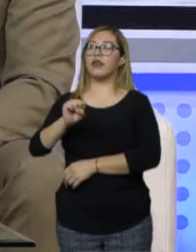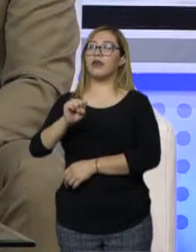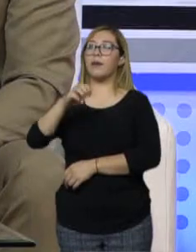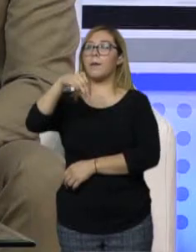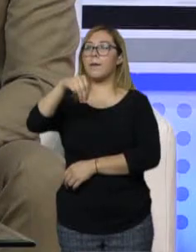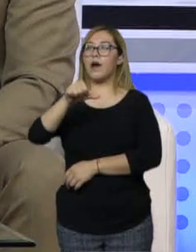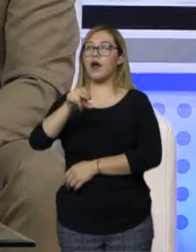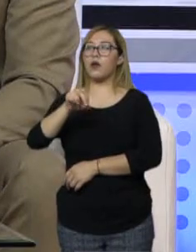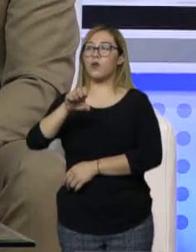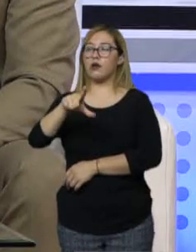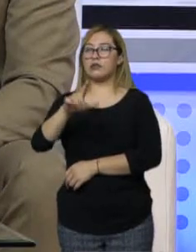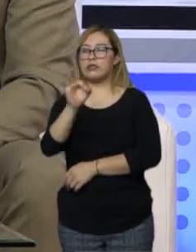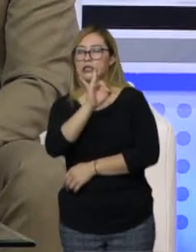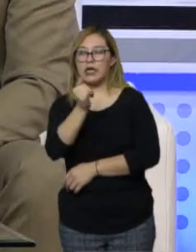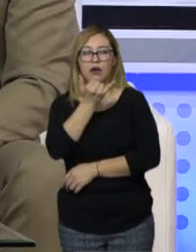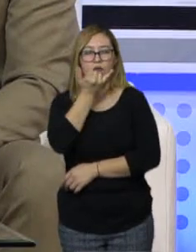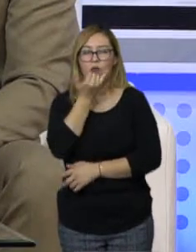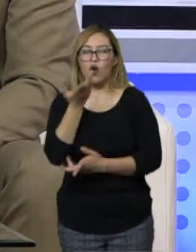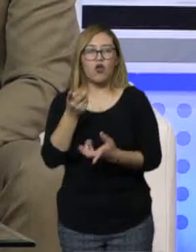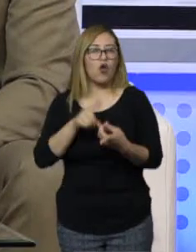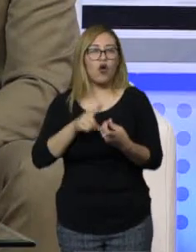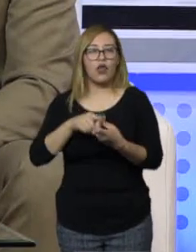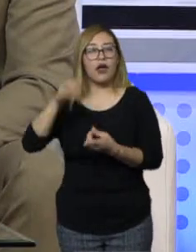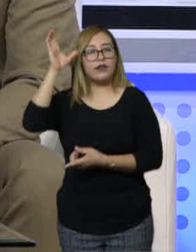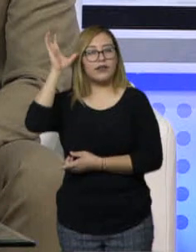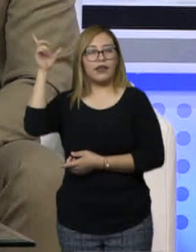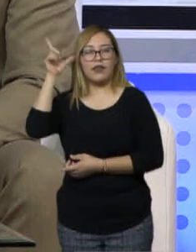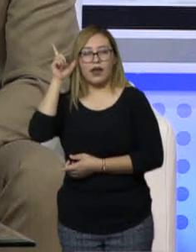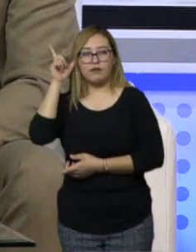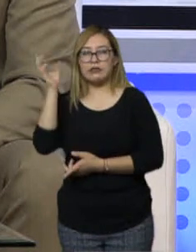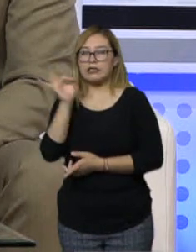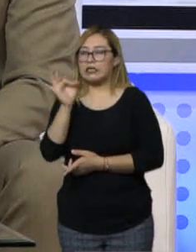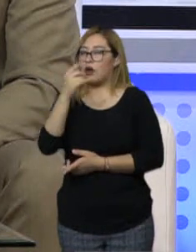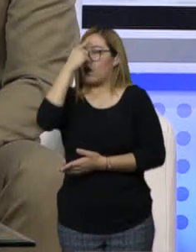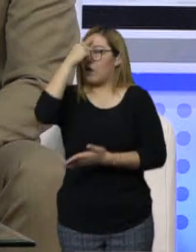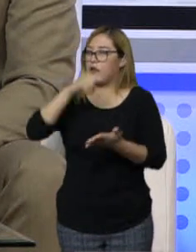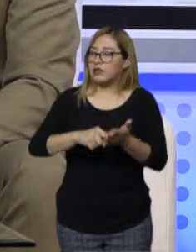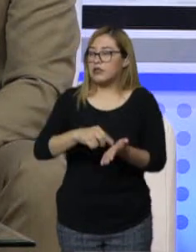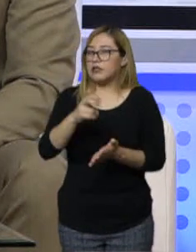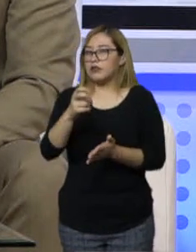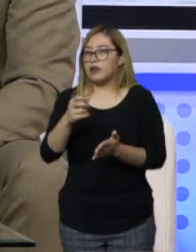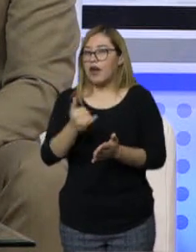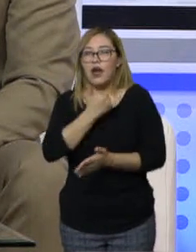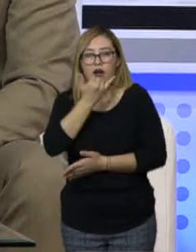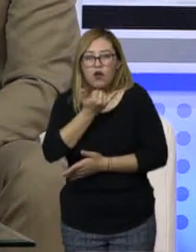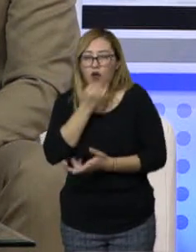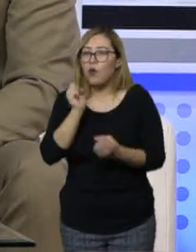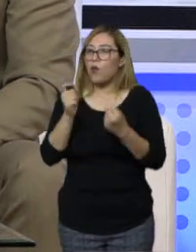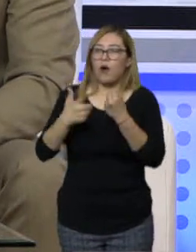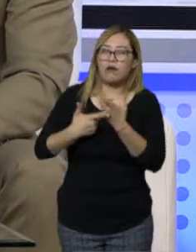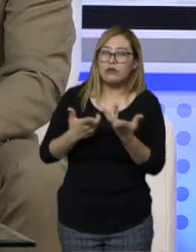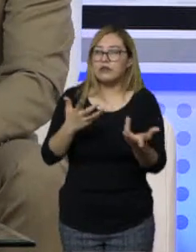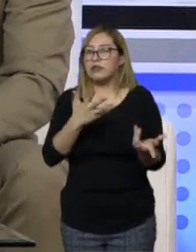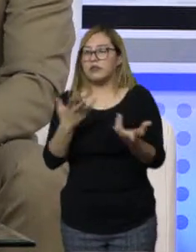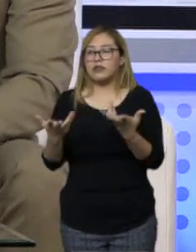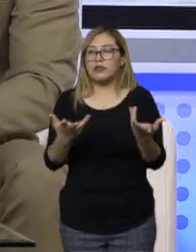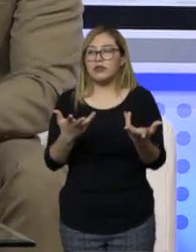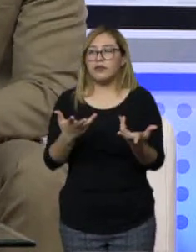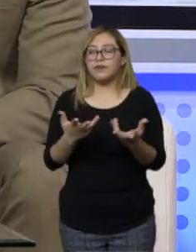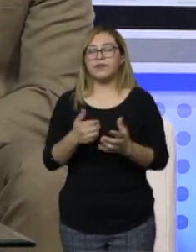equivoco, fue en Cedral. Bueno, espero no meterme en algún problema, digo, en el aspecto de que dije algún dato